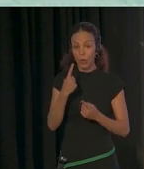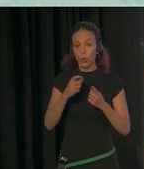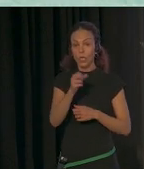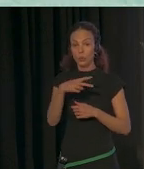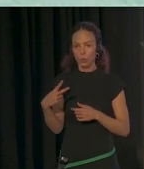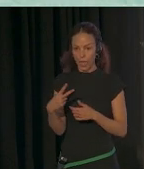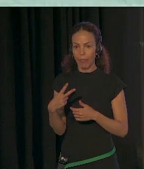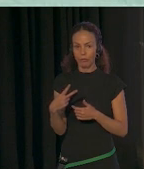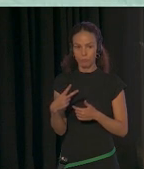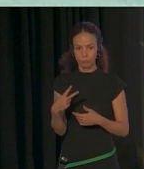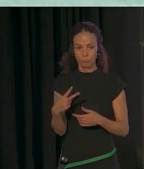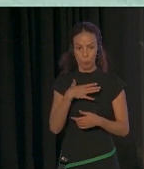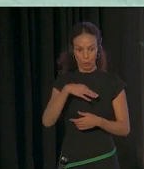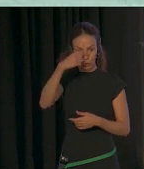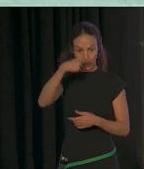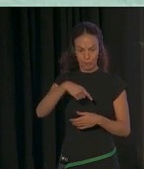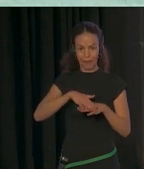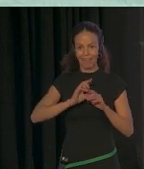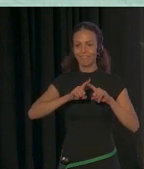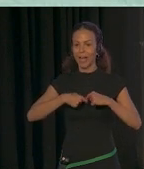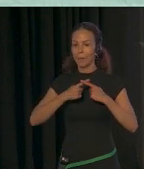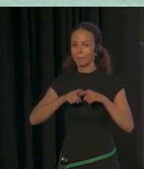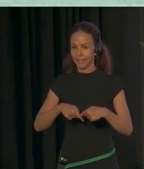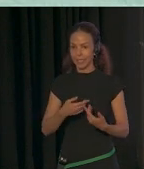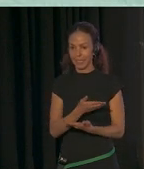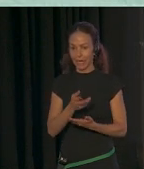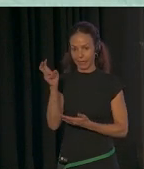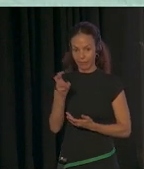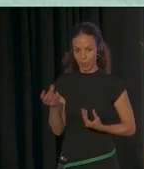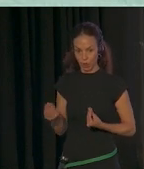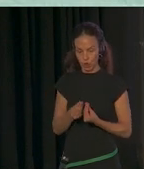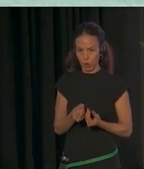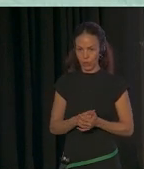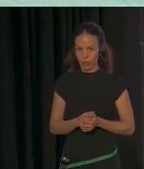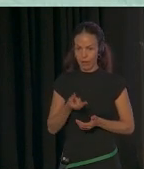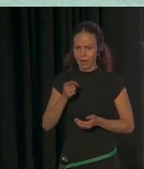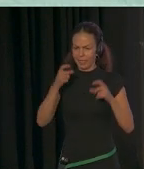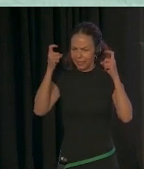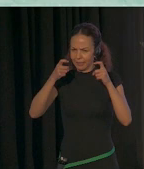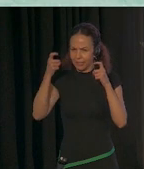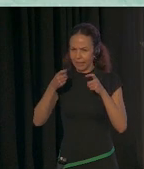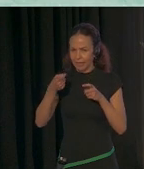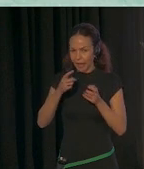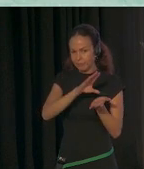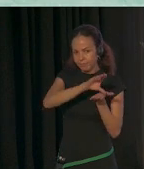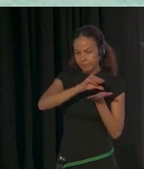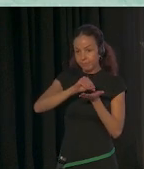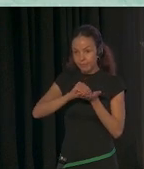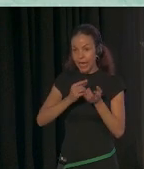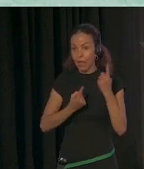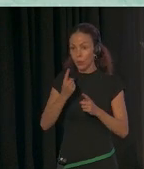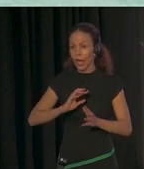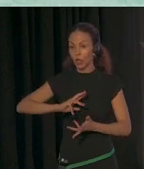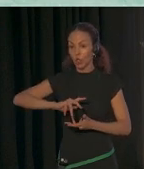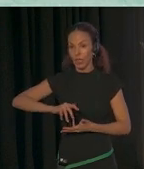potenciales para las familias que vienen con nosotros y vamos a intentar también incorporar algunas noticias sobre nuestra